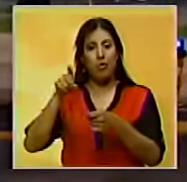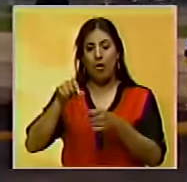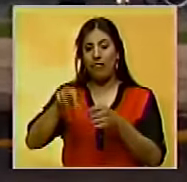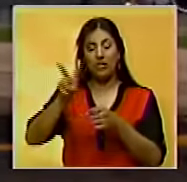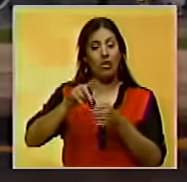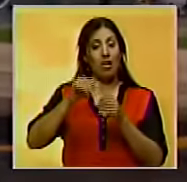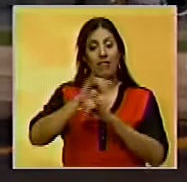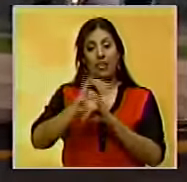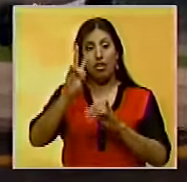partir de este 2016.